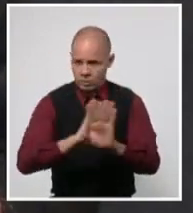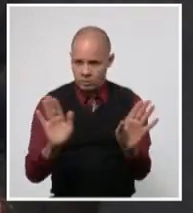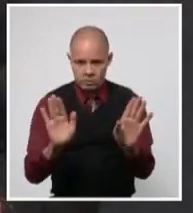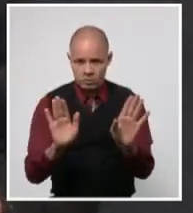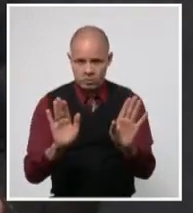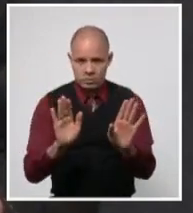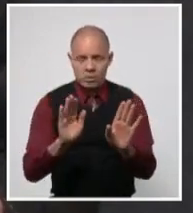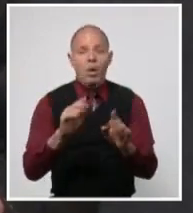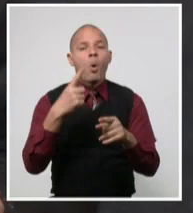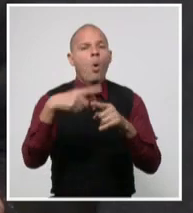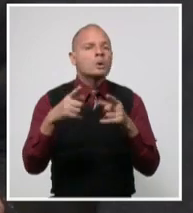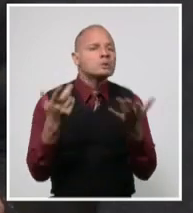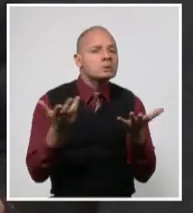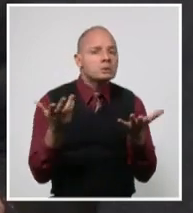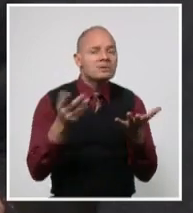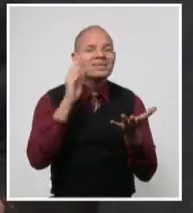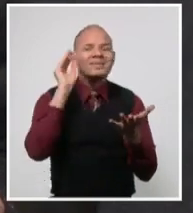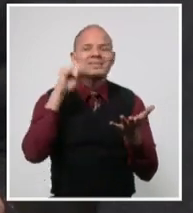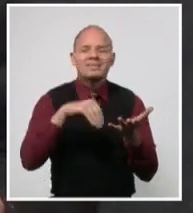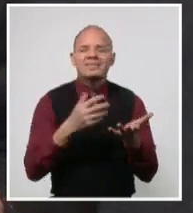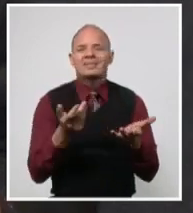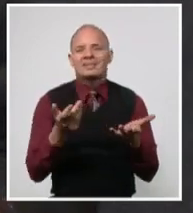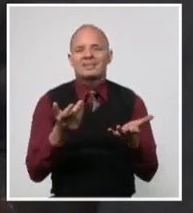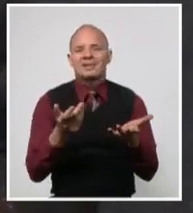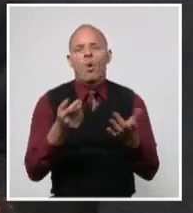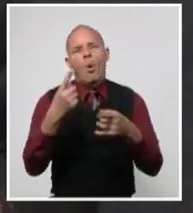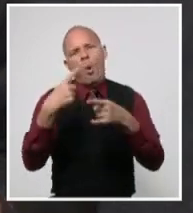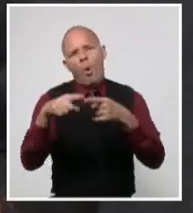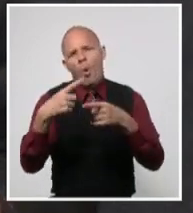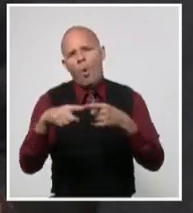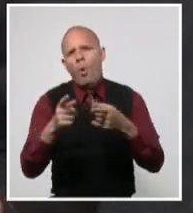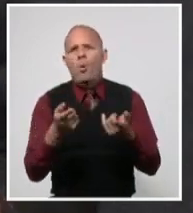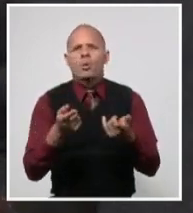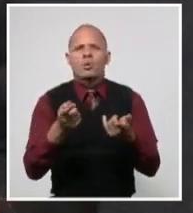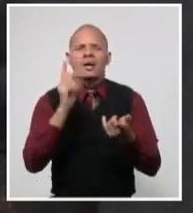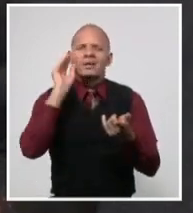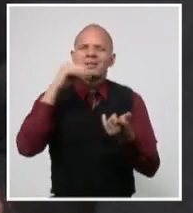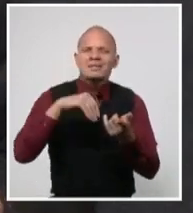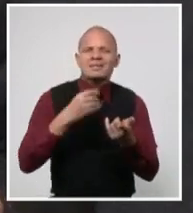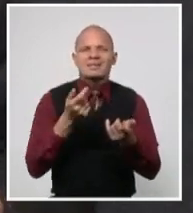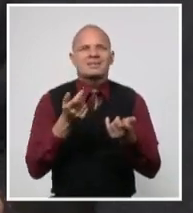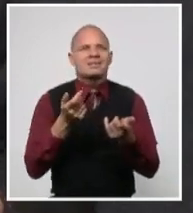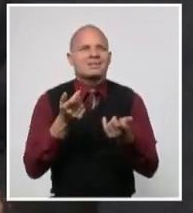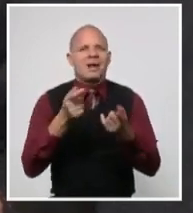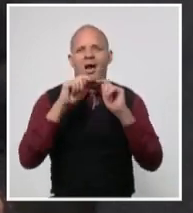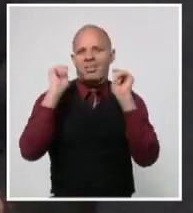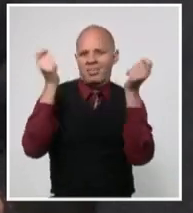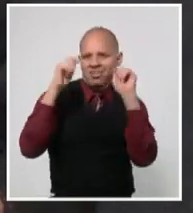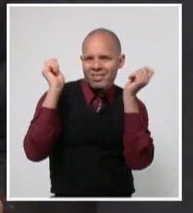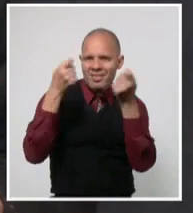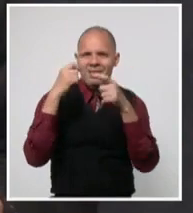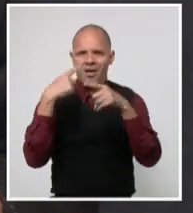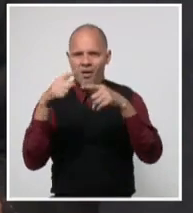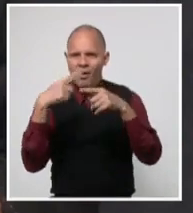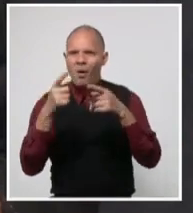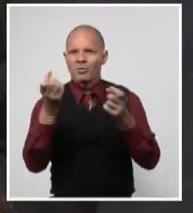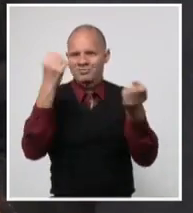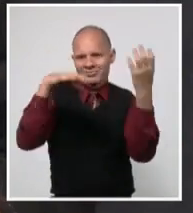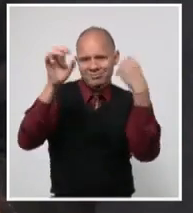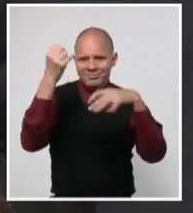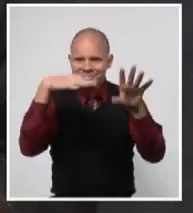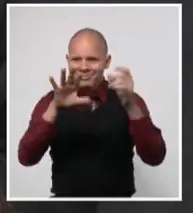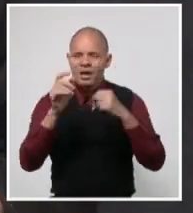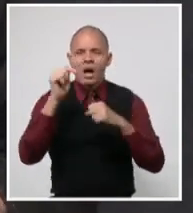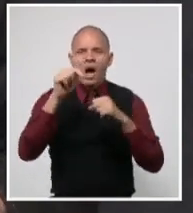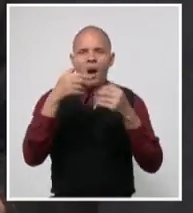la limitación de los servicios que ofertan los centros nocturnos en dependencia de sus formatos